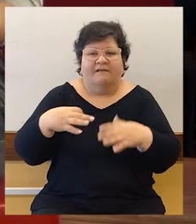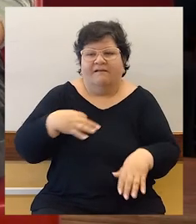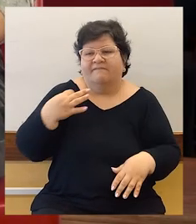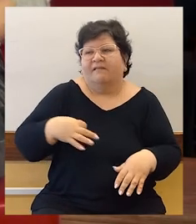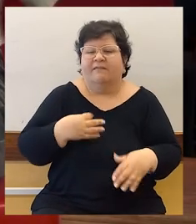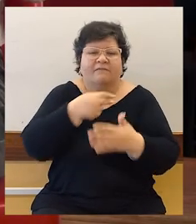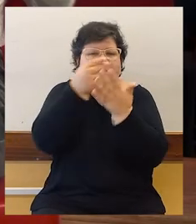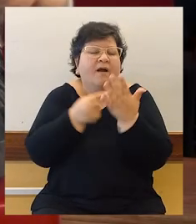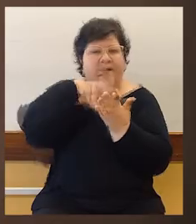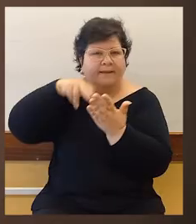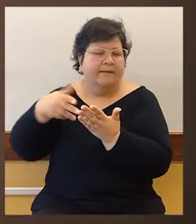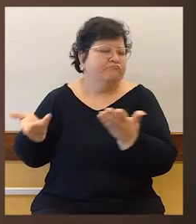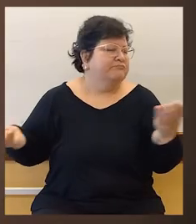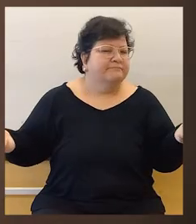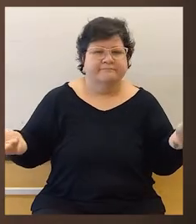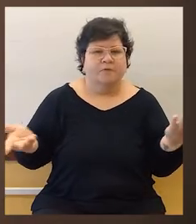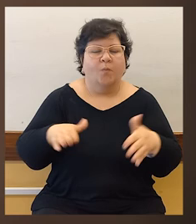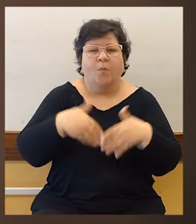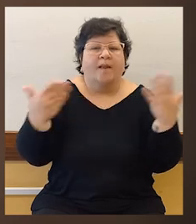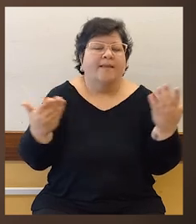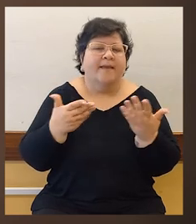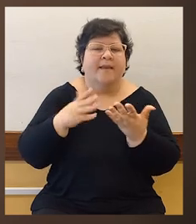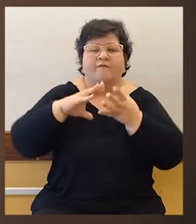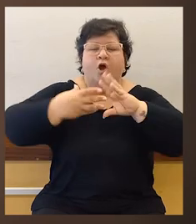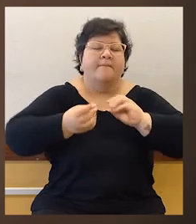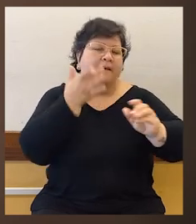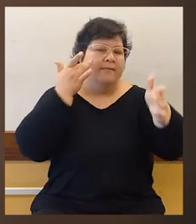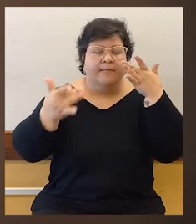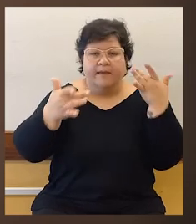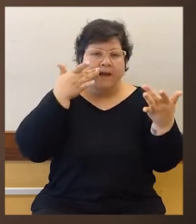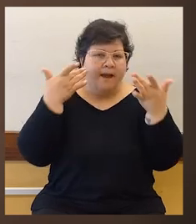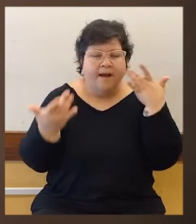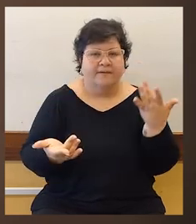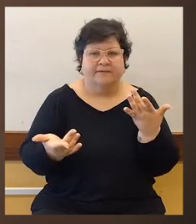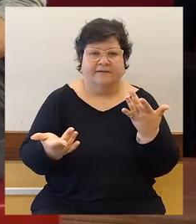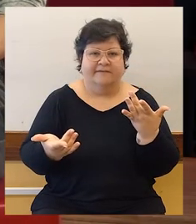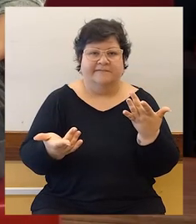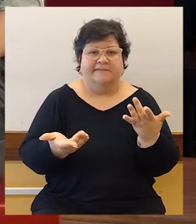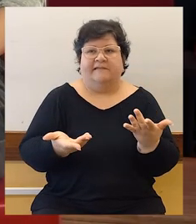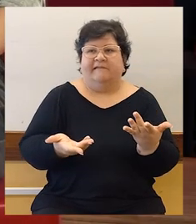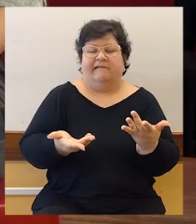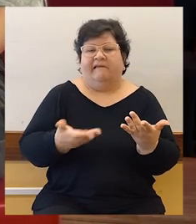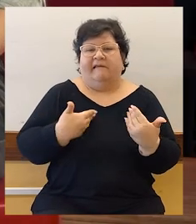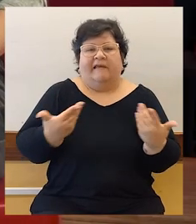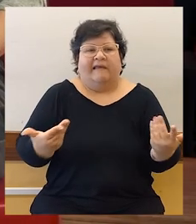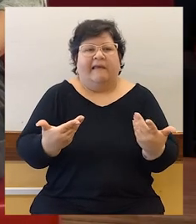bailar, cantar, cualquier acto poético que rompa con lo dado y lo preestablecido,